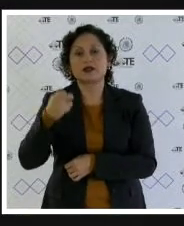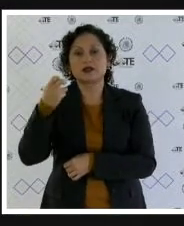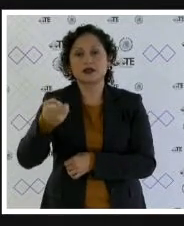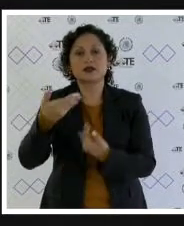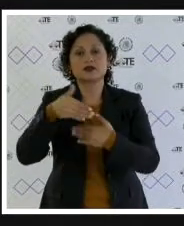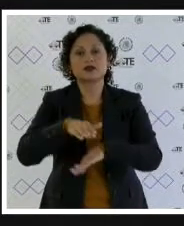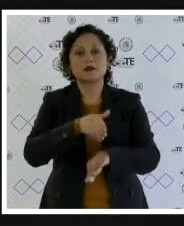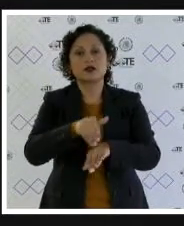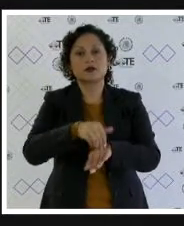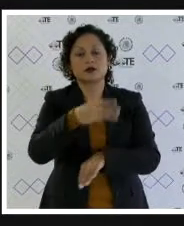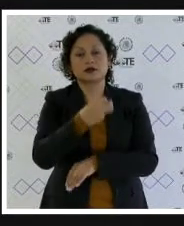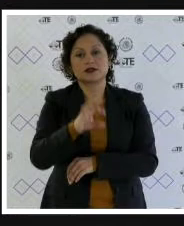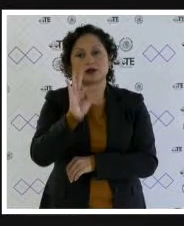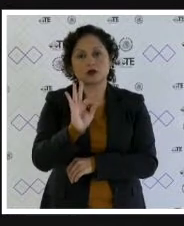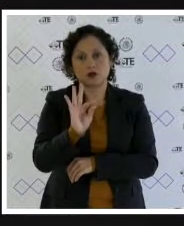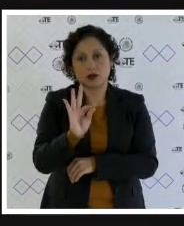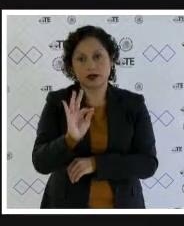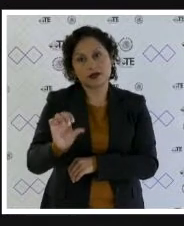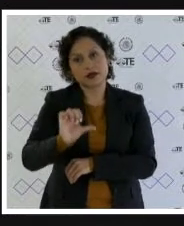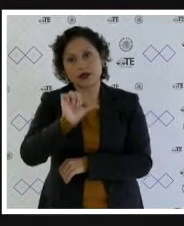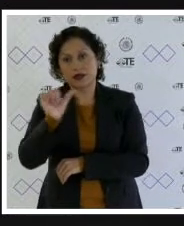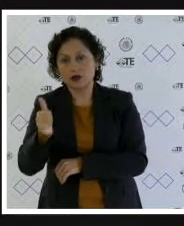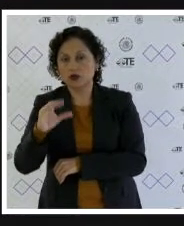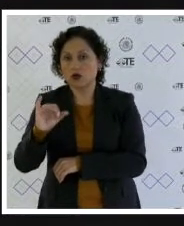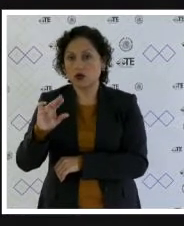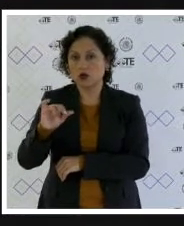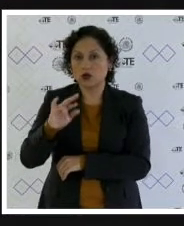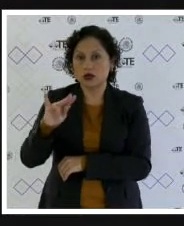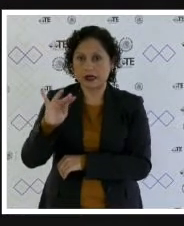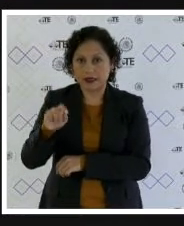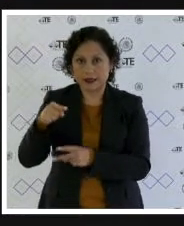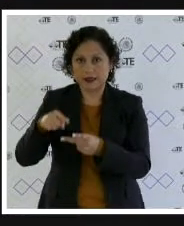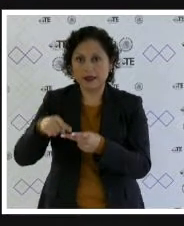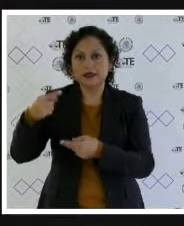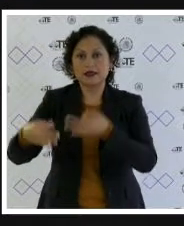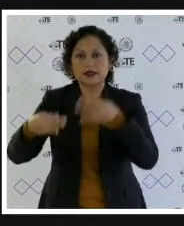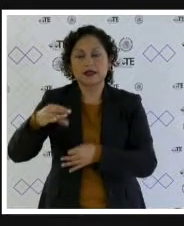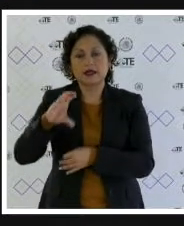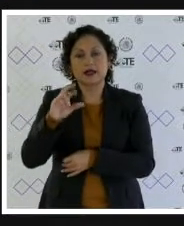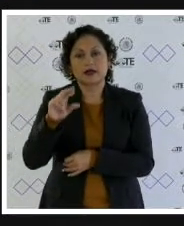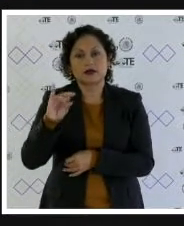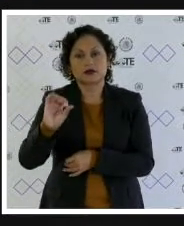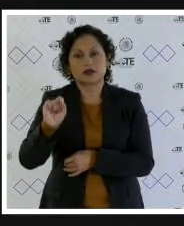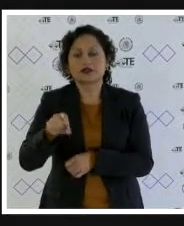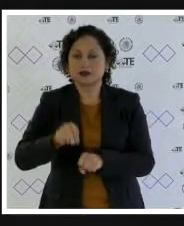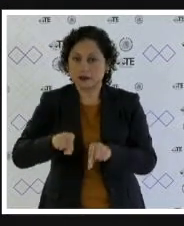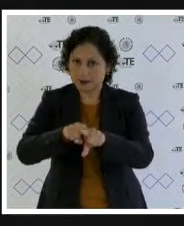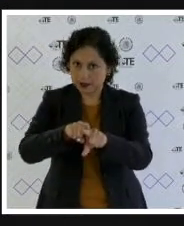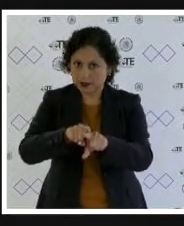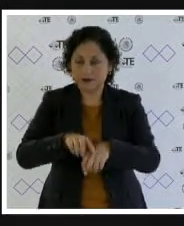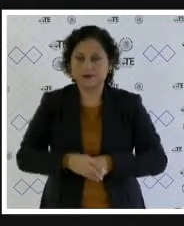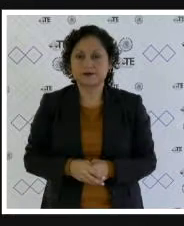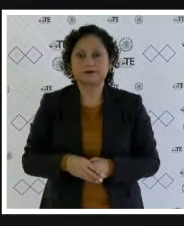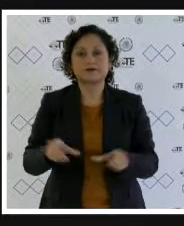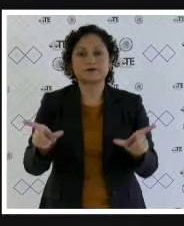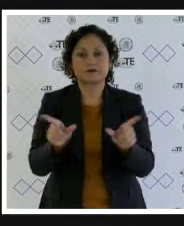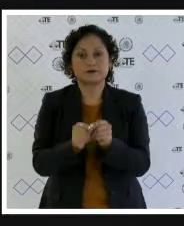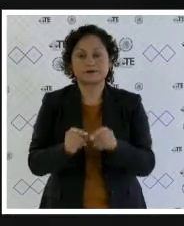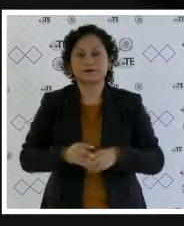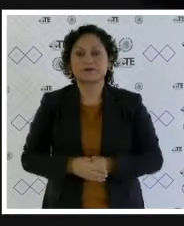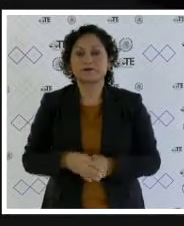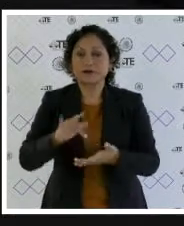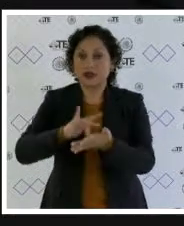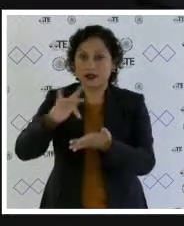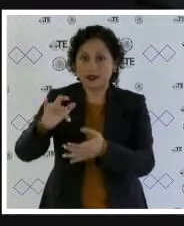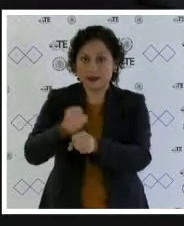electoral 340 y el concurrente anunciado por el colegiado Juan Carlos Sánchez León en el mismo asunto. ¿Sería cuánto? Muchas